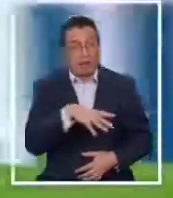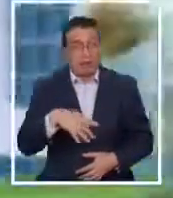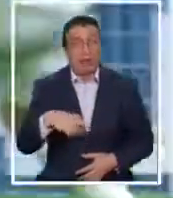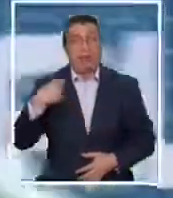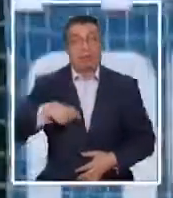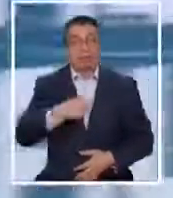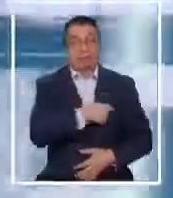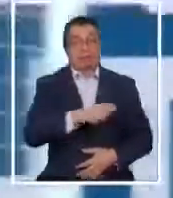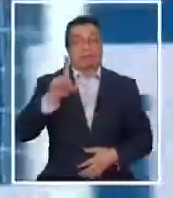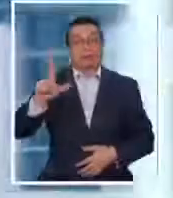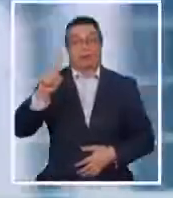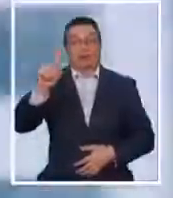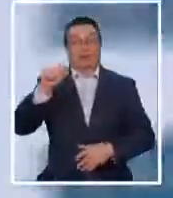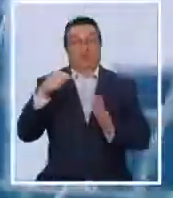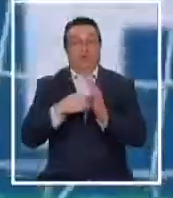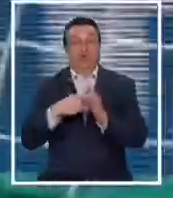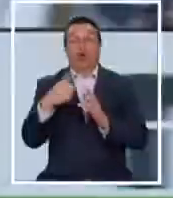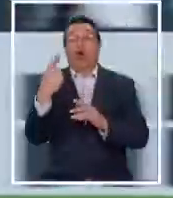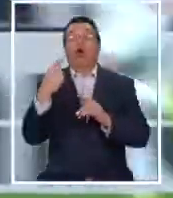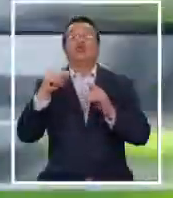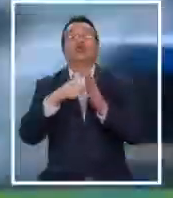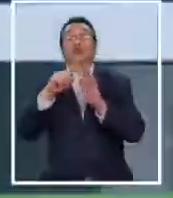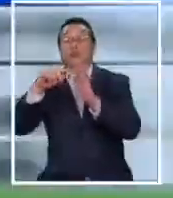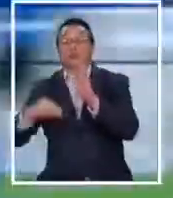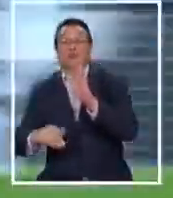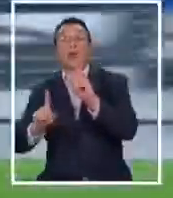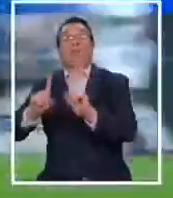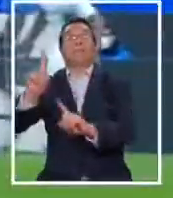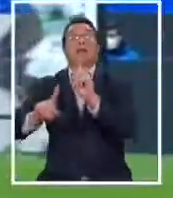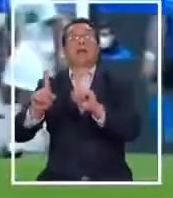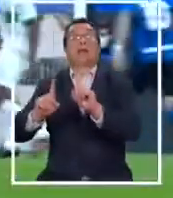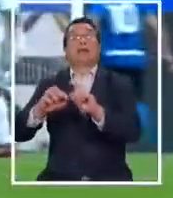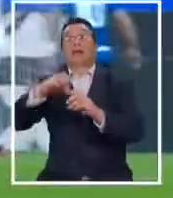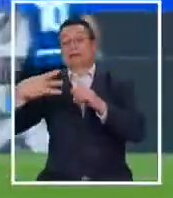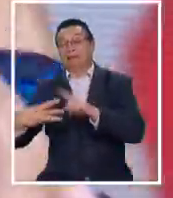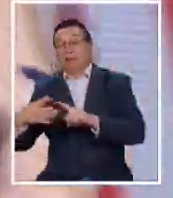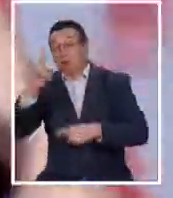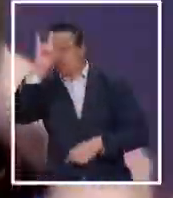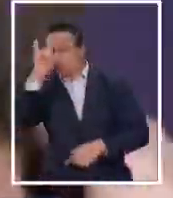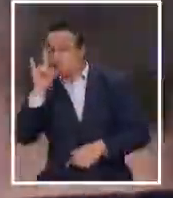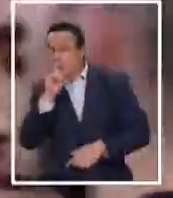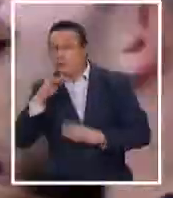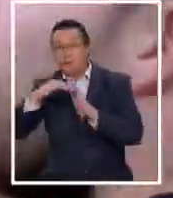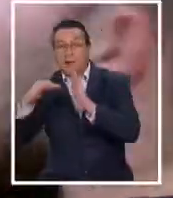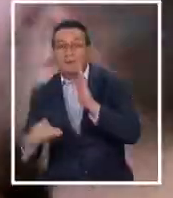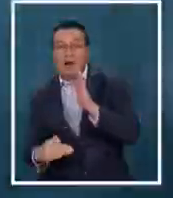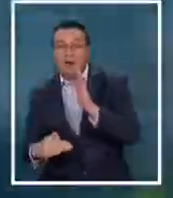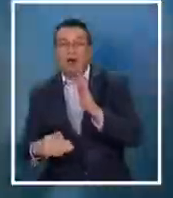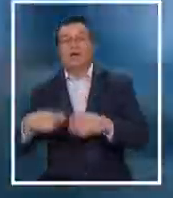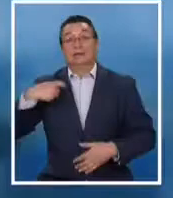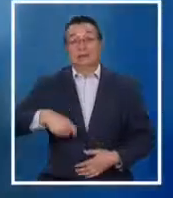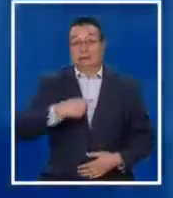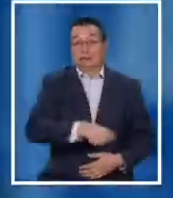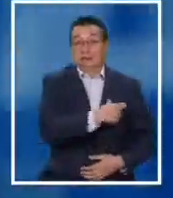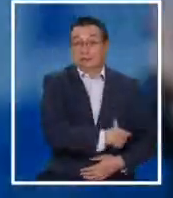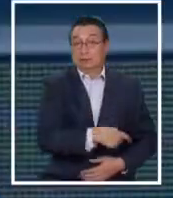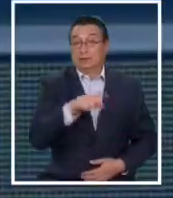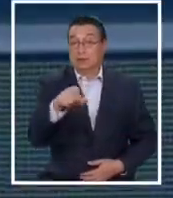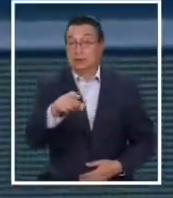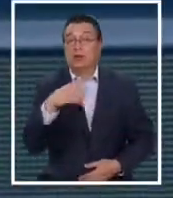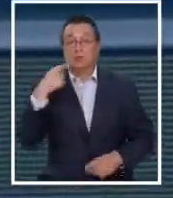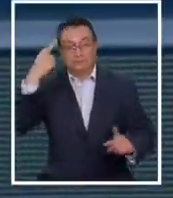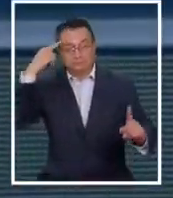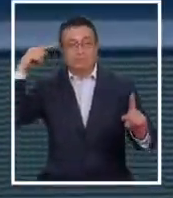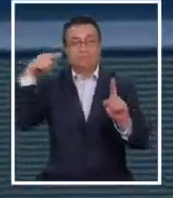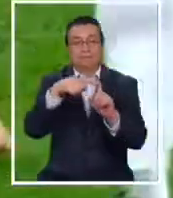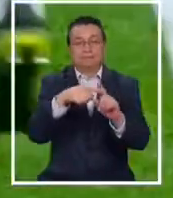Inter suma 71 puntos, 11 más que el segundo que es el Milan y 12 más que el tercero Juventus. Los nerochurros con Alexis y Arturo están cerca del gran